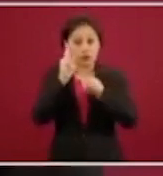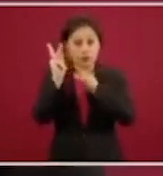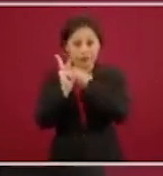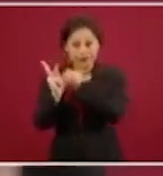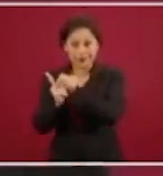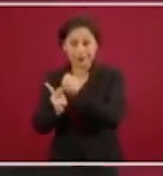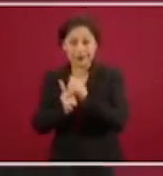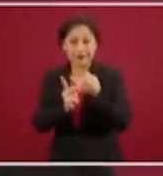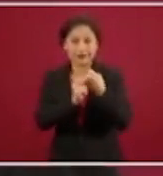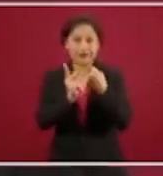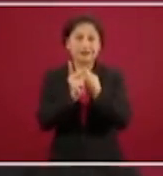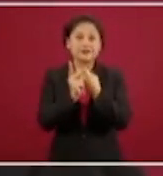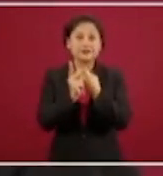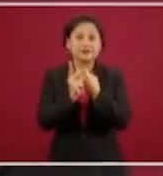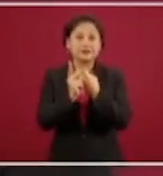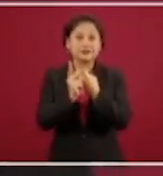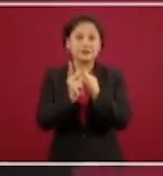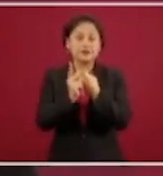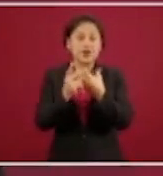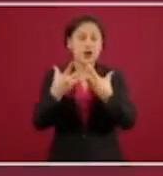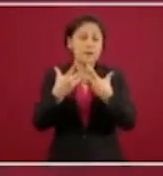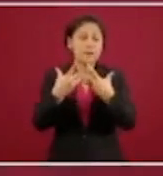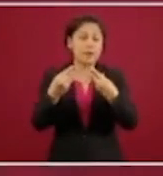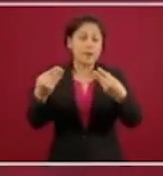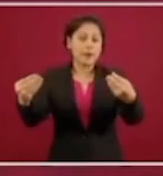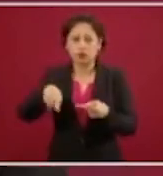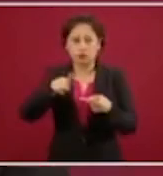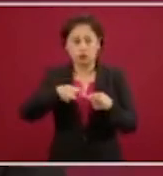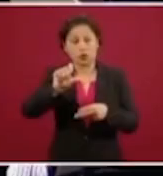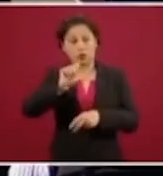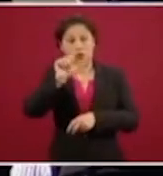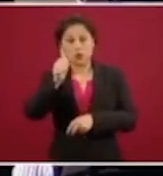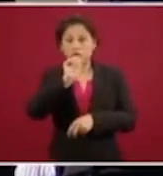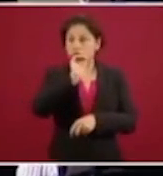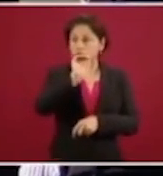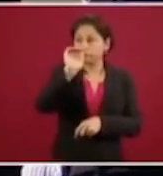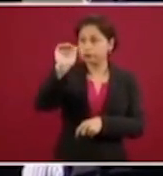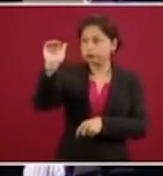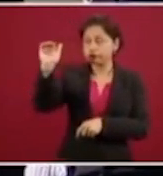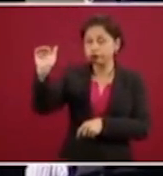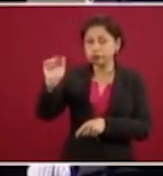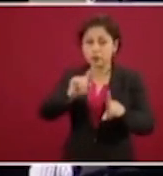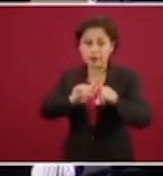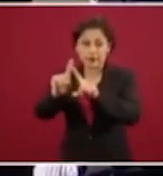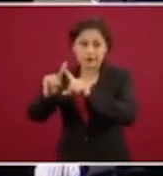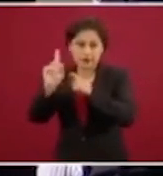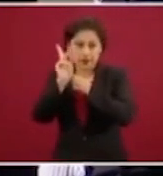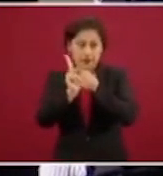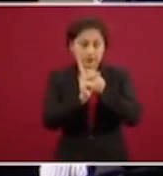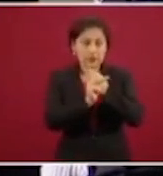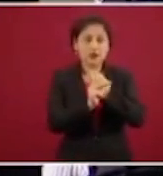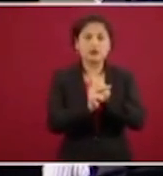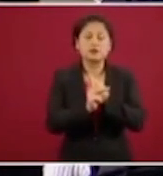al mismo tiempo tengamos el problema de enfrentar la pandemia. Y China desde el principio,